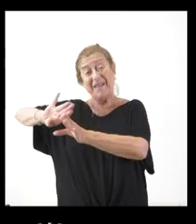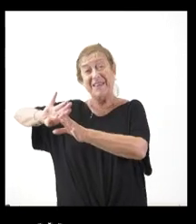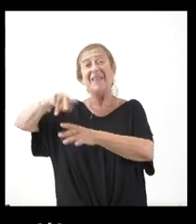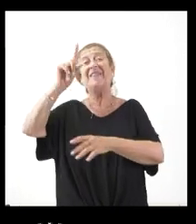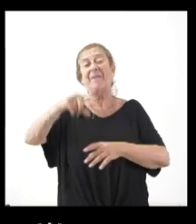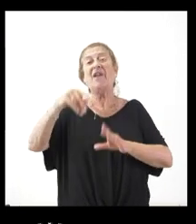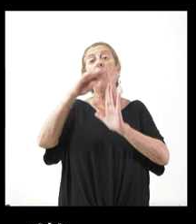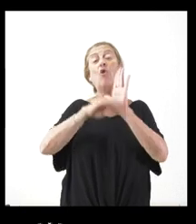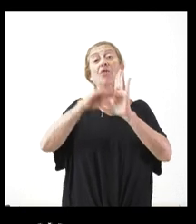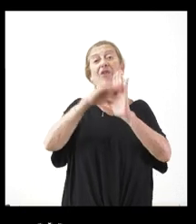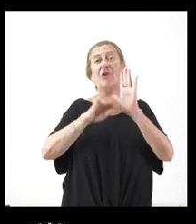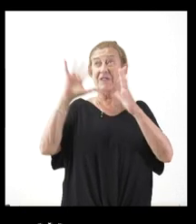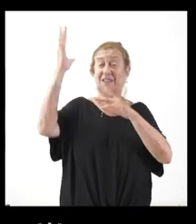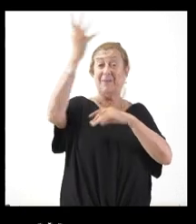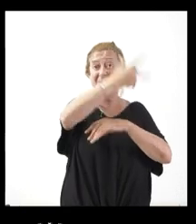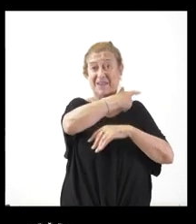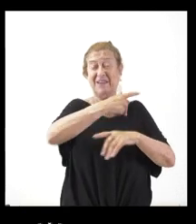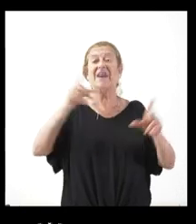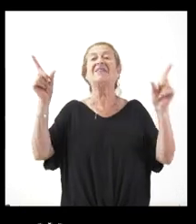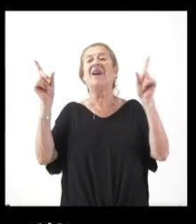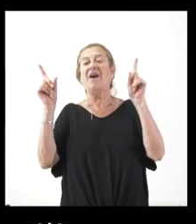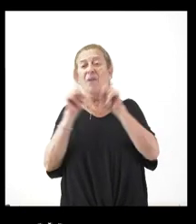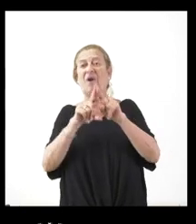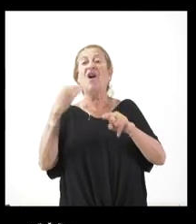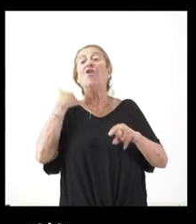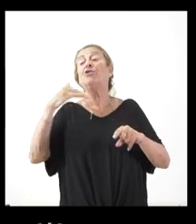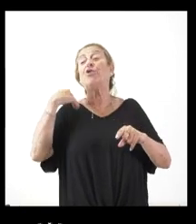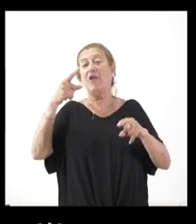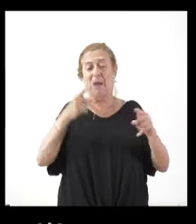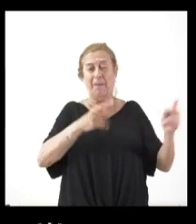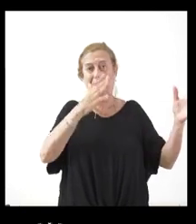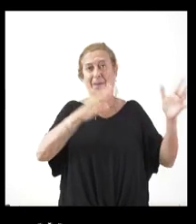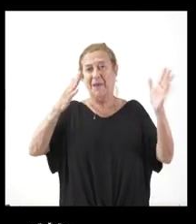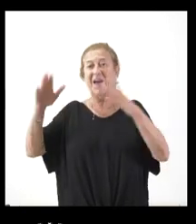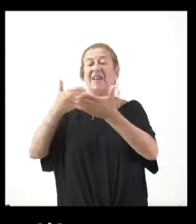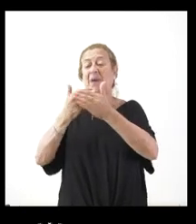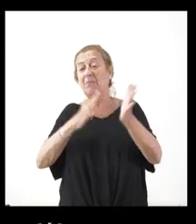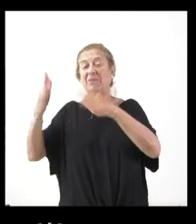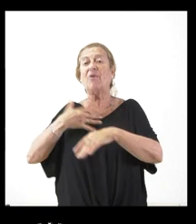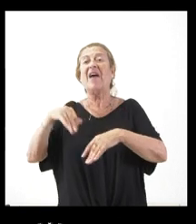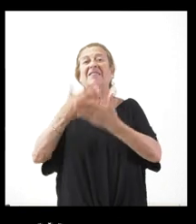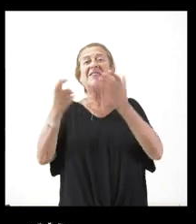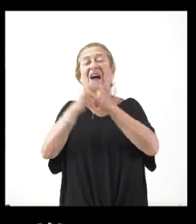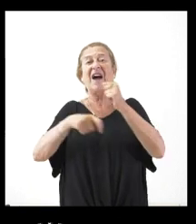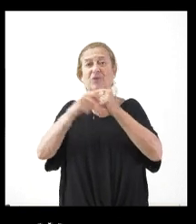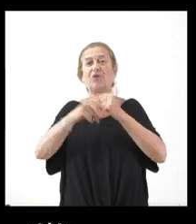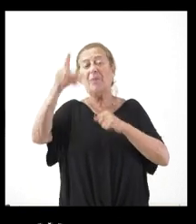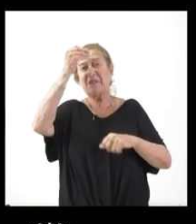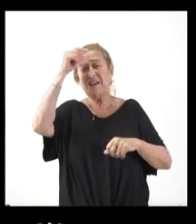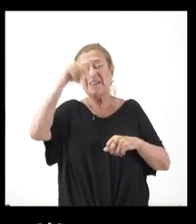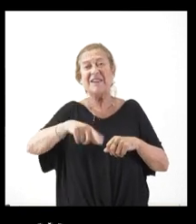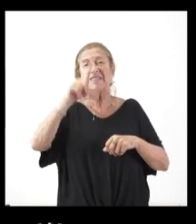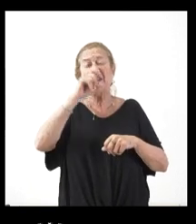las condiciones climáticas han retrasado la cosecha de cereal en Soria y podría alargarse hasta mediados del mes de agosto. No sé si vuelve a barajarse este año